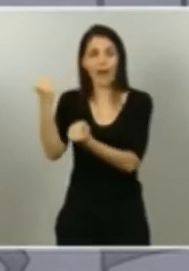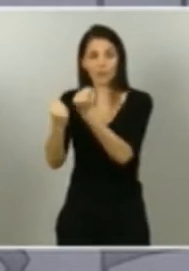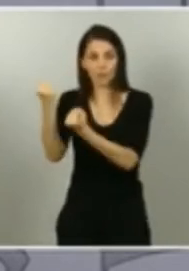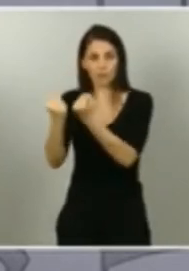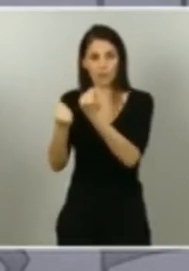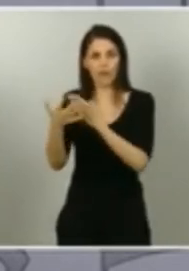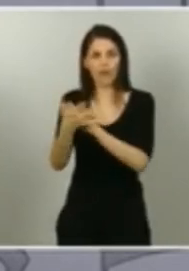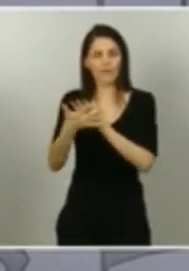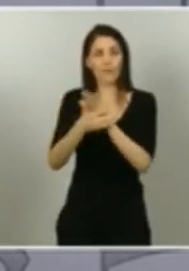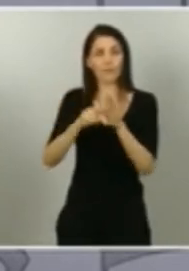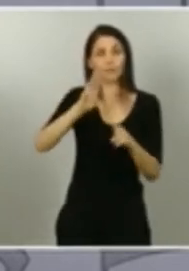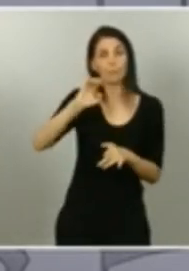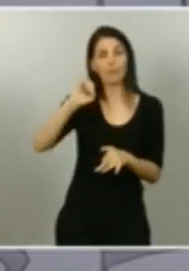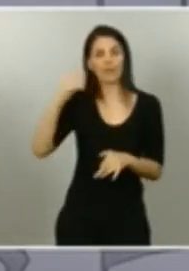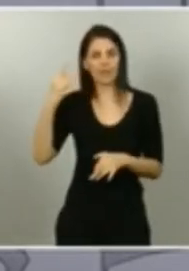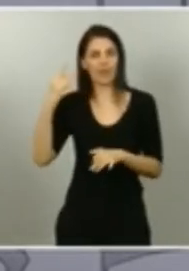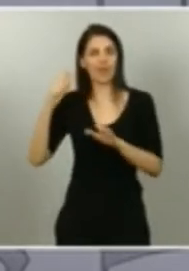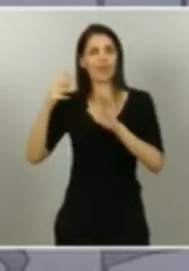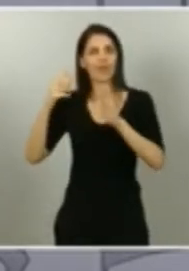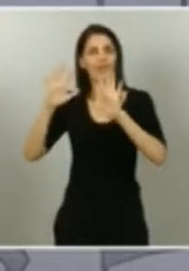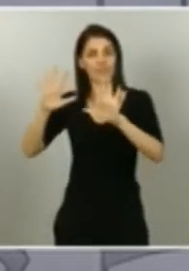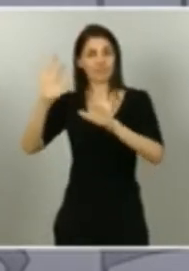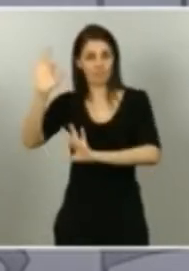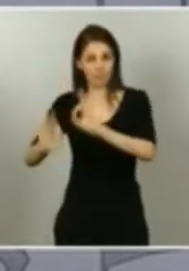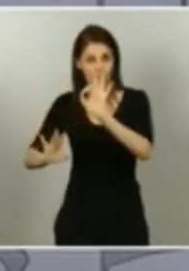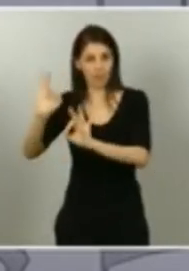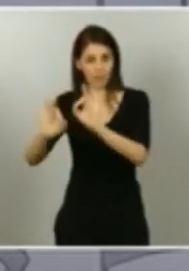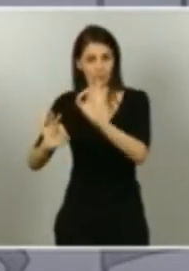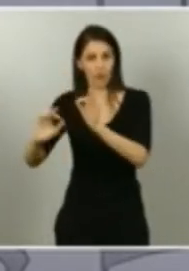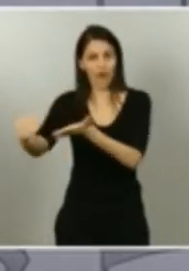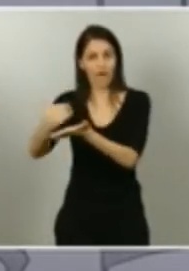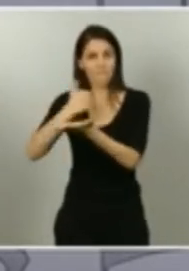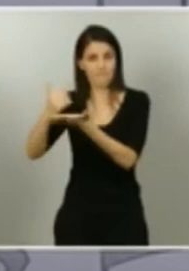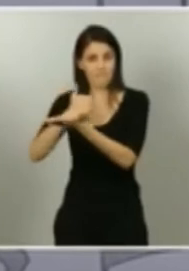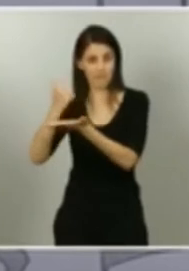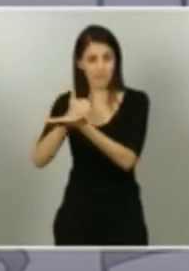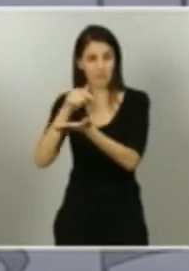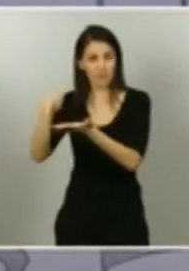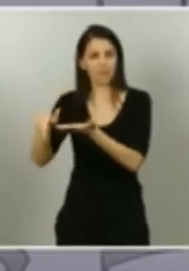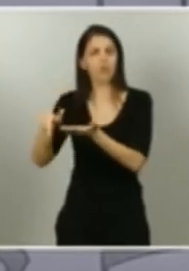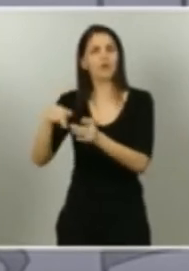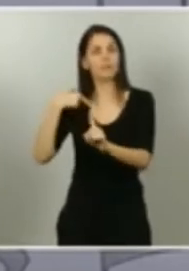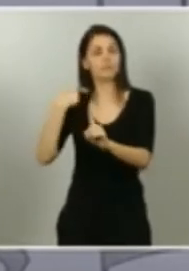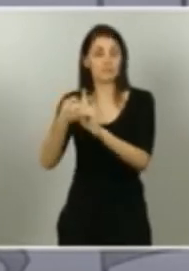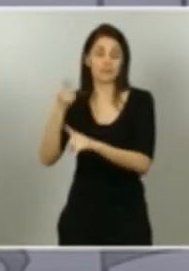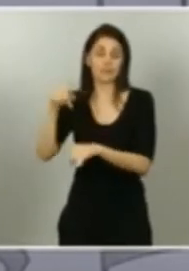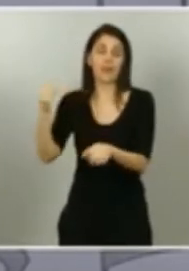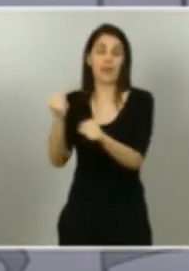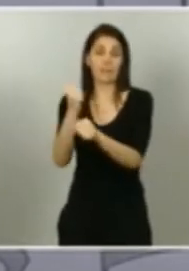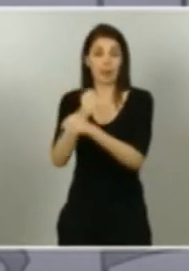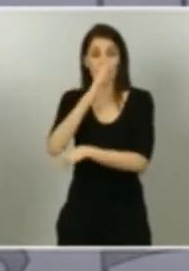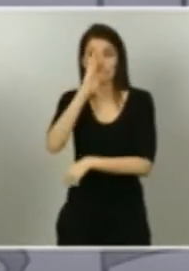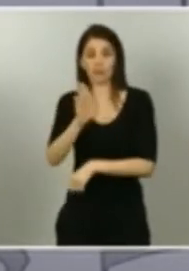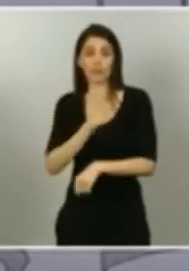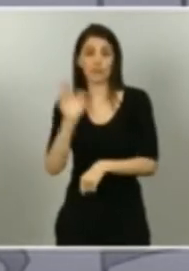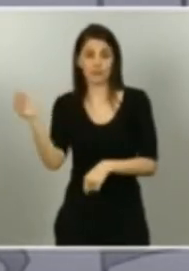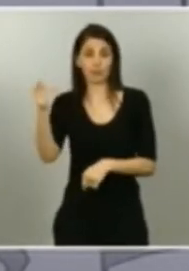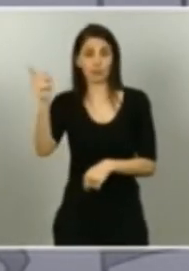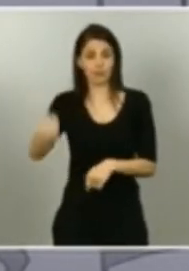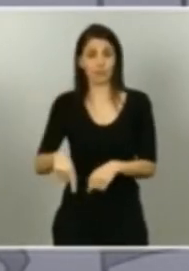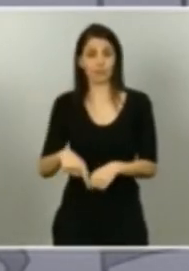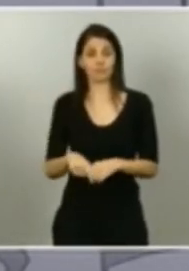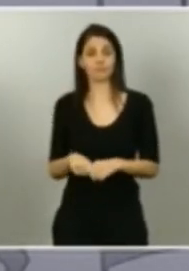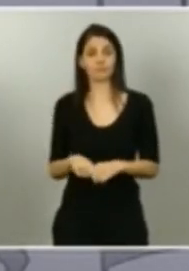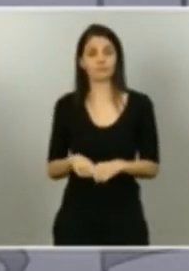PIB y también una importante cantidad de empleo directo e indirecto. El gobierno está trabajando en un plan de